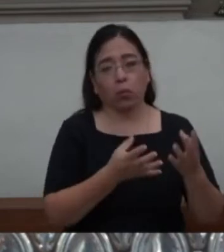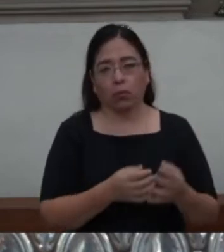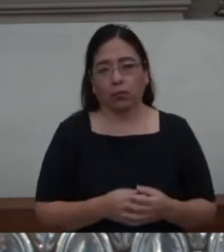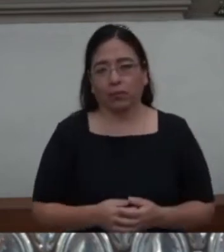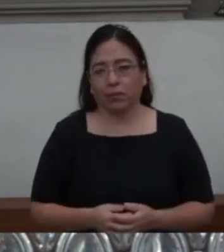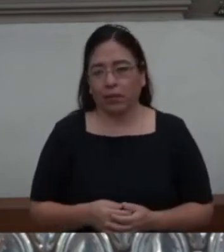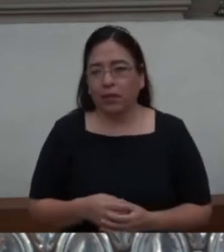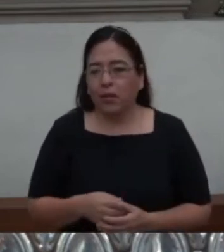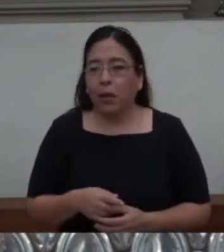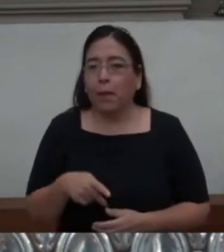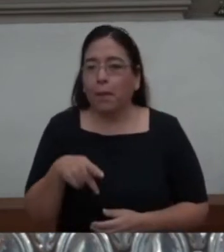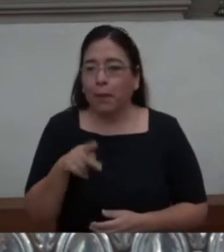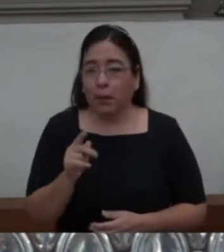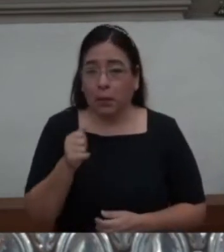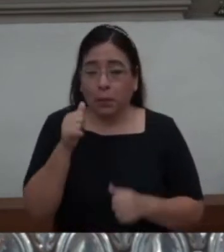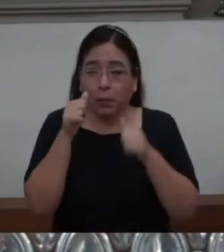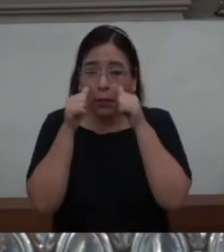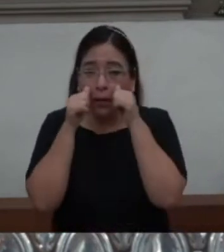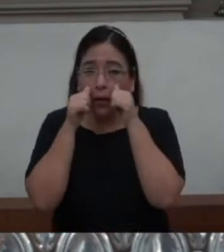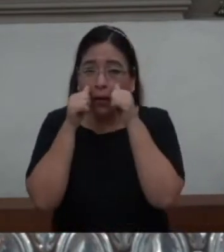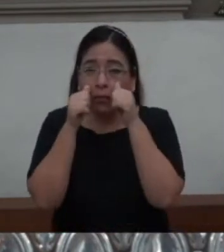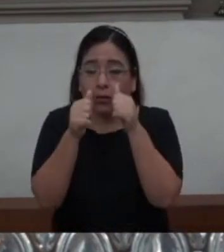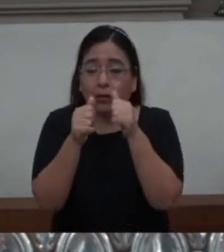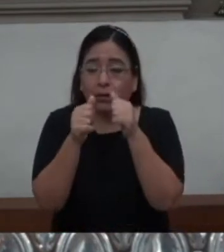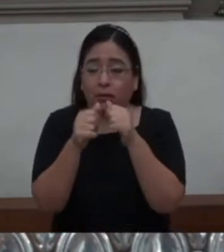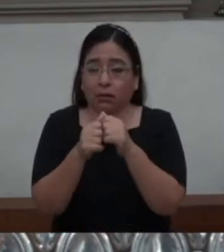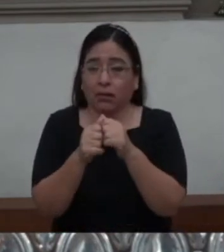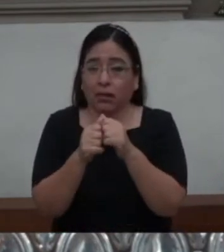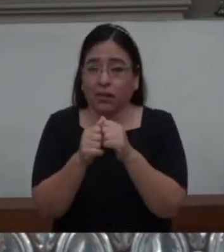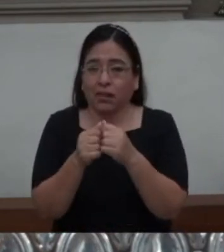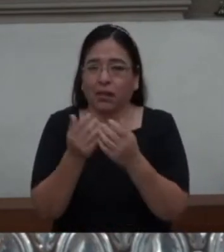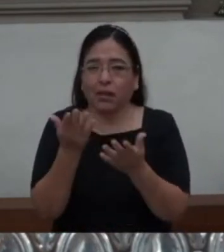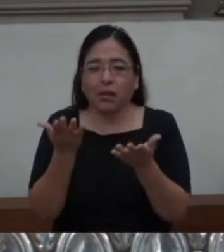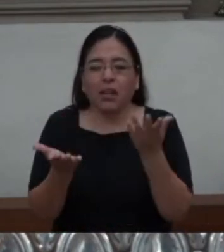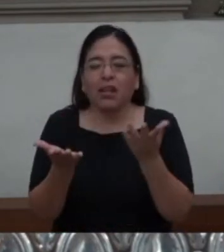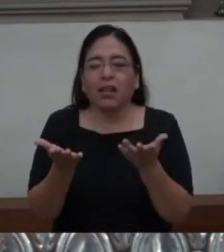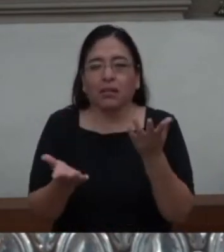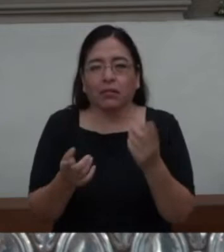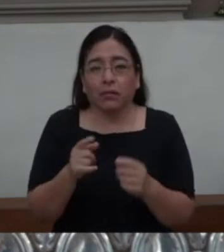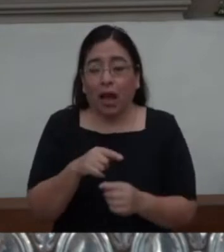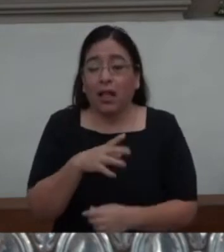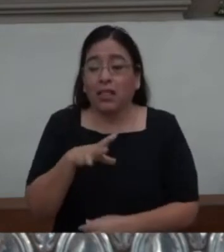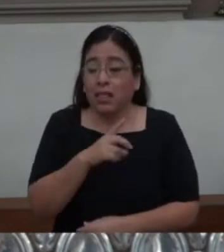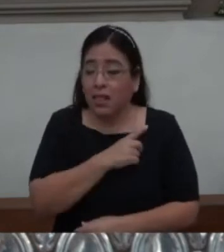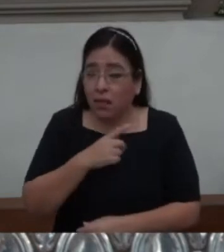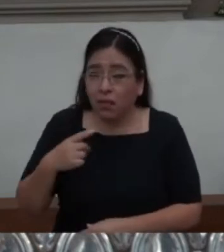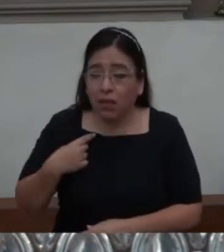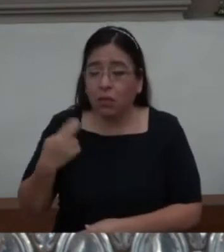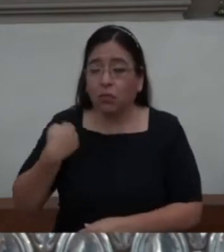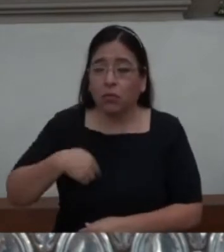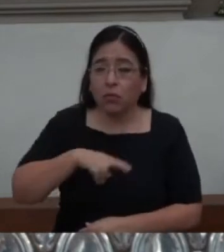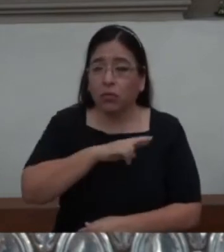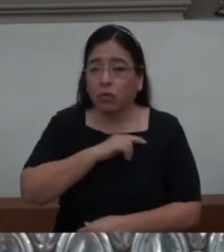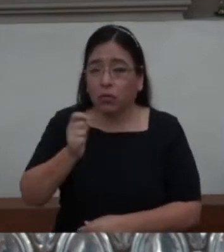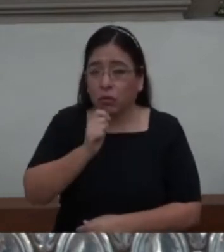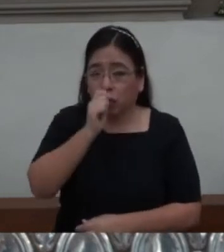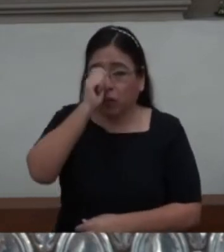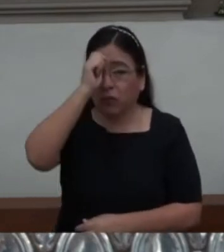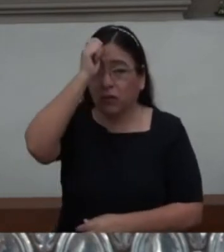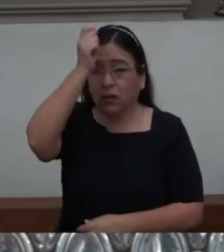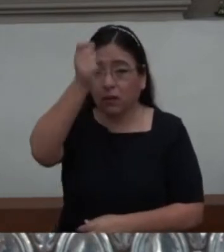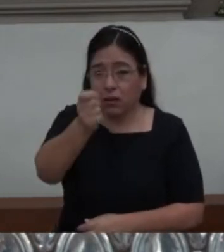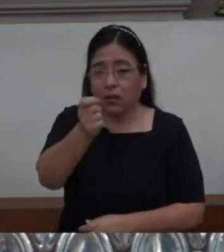Por eso, bendecir. Si bendices, tu mirada se